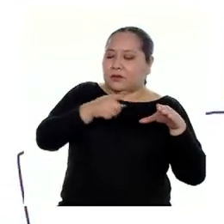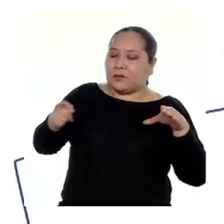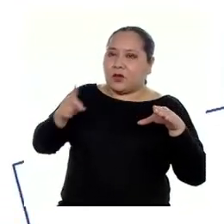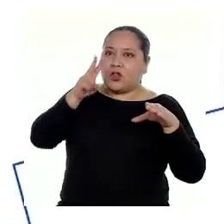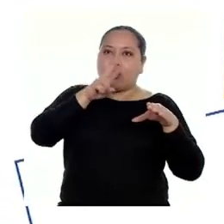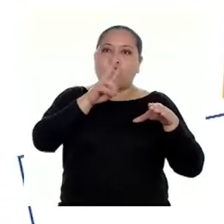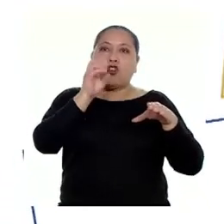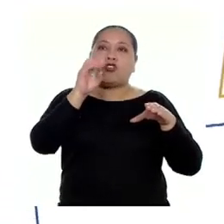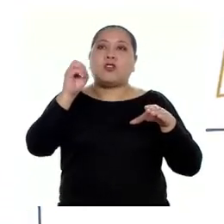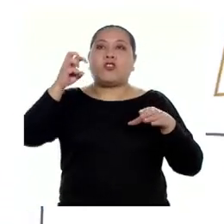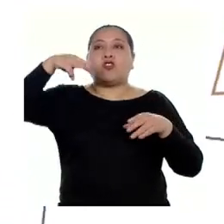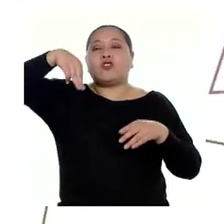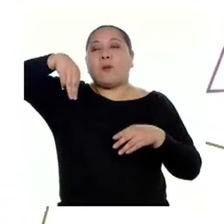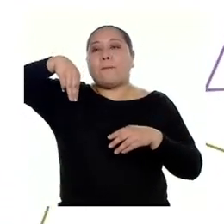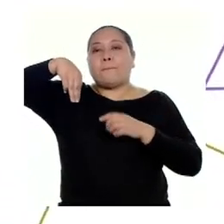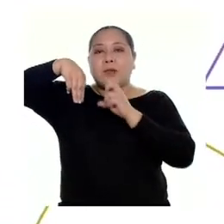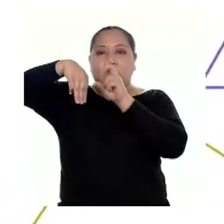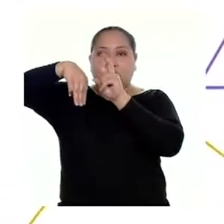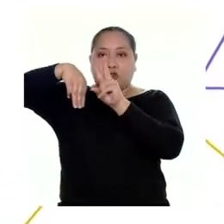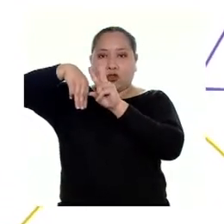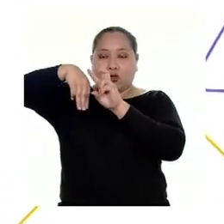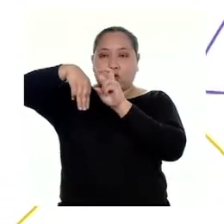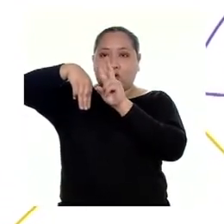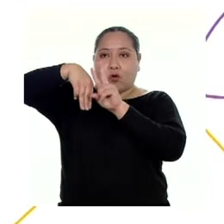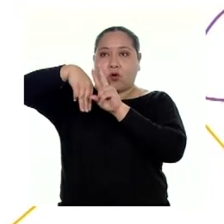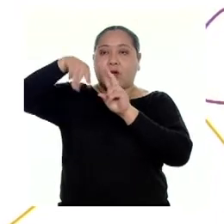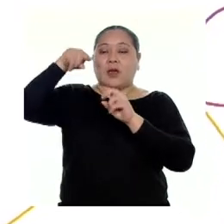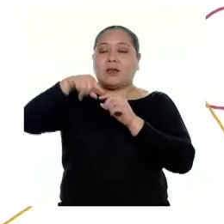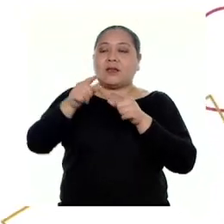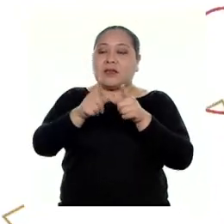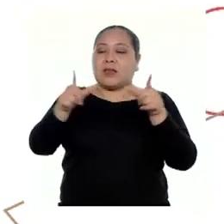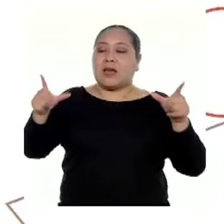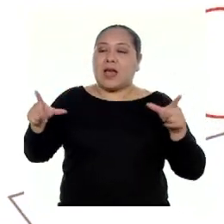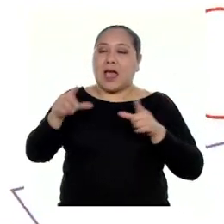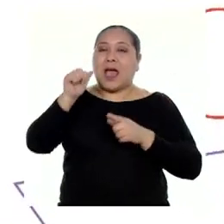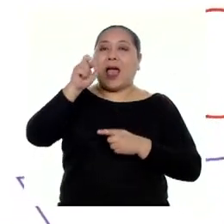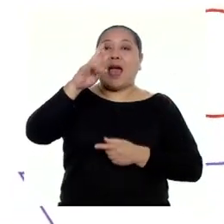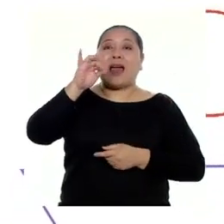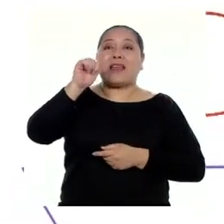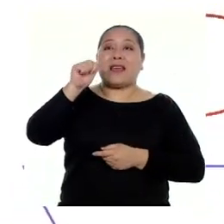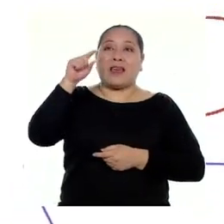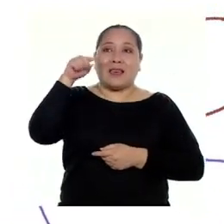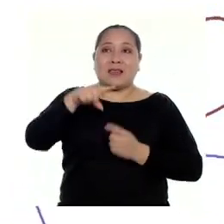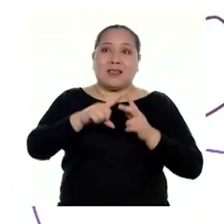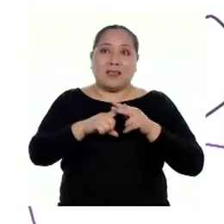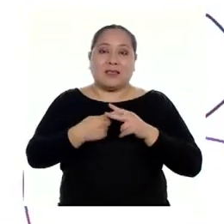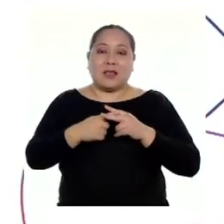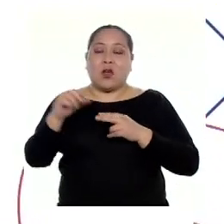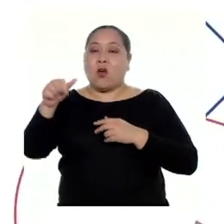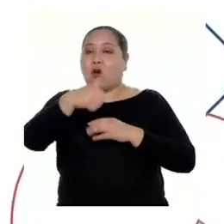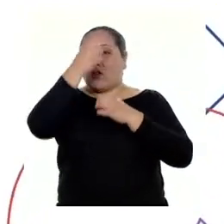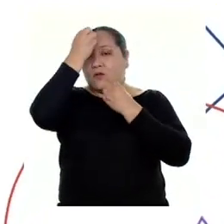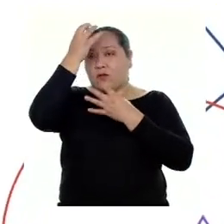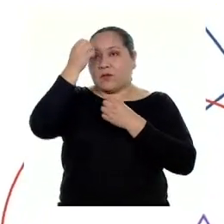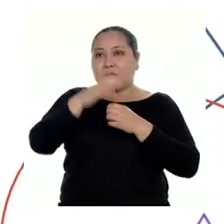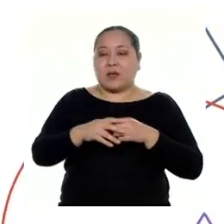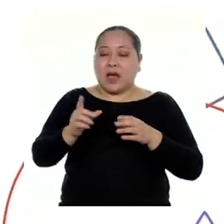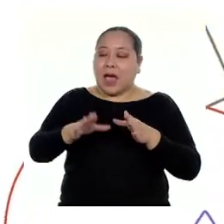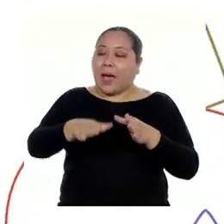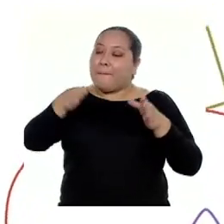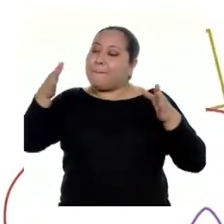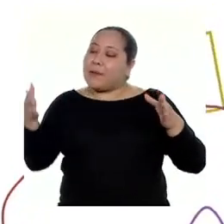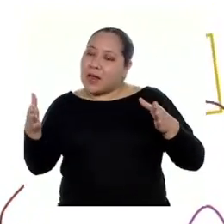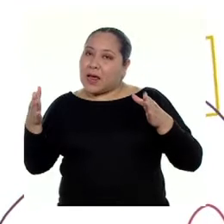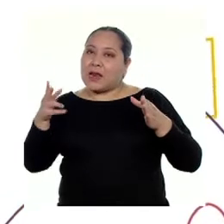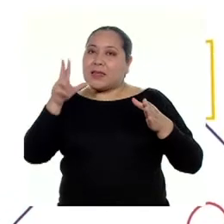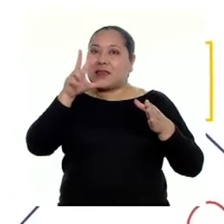metros cuadrados. Esta sería el área inicial del terreno. Después, el otro dato importante es que quieren ampliar el